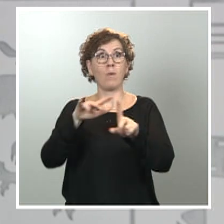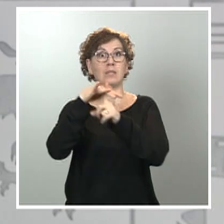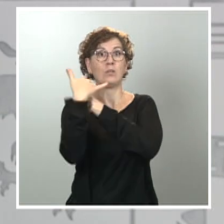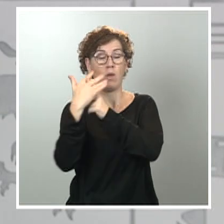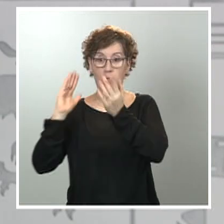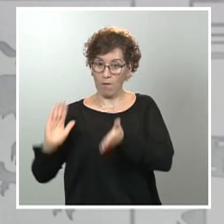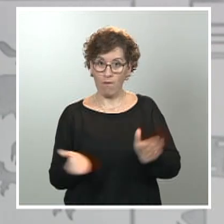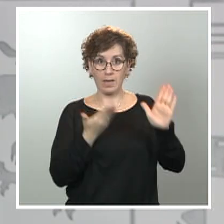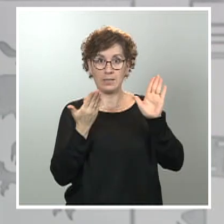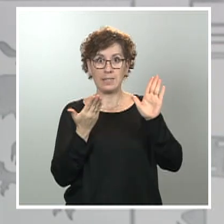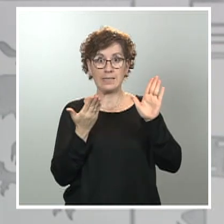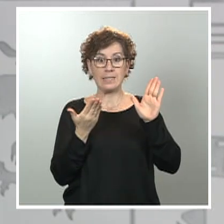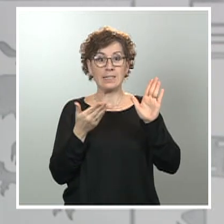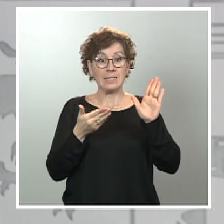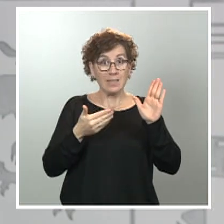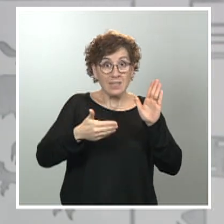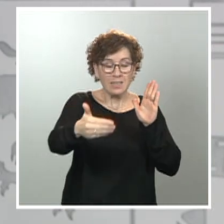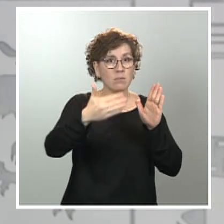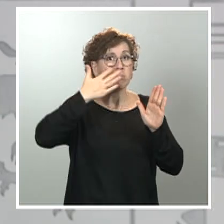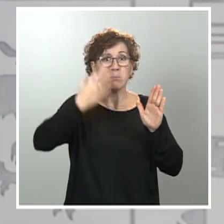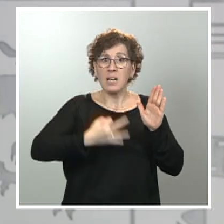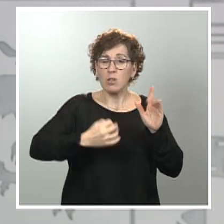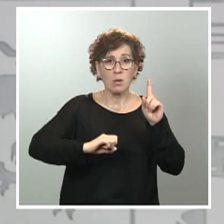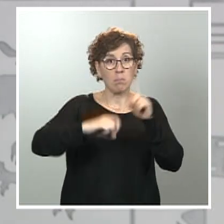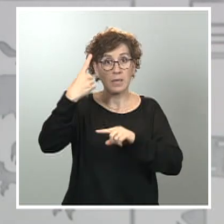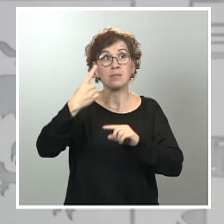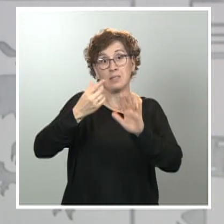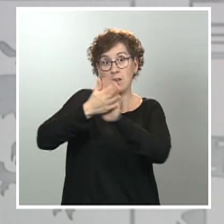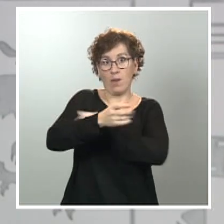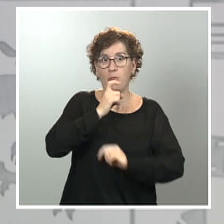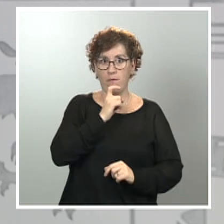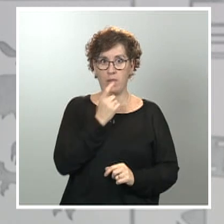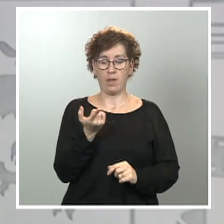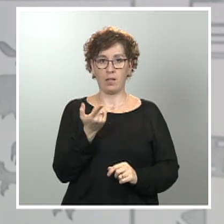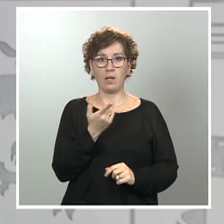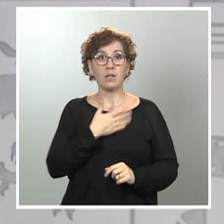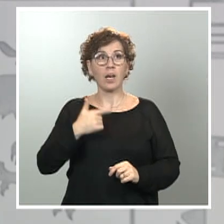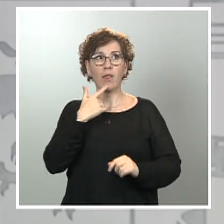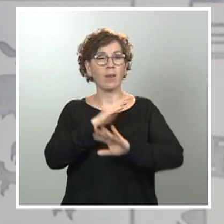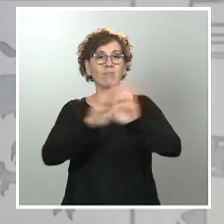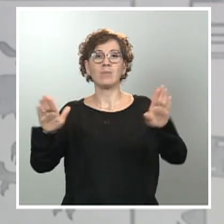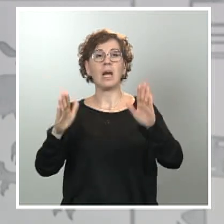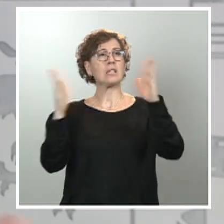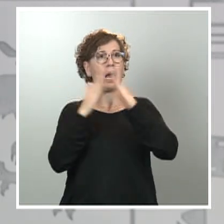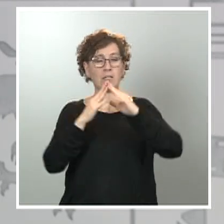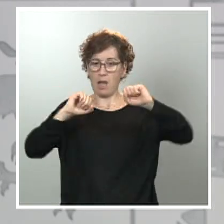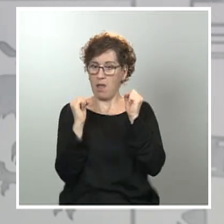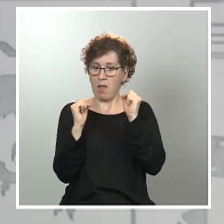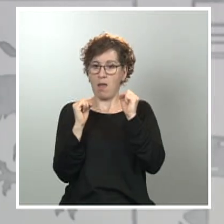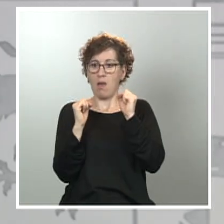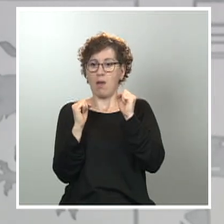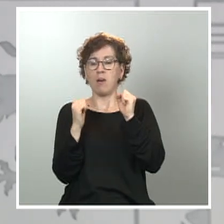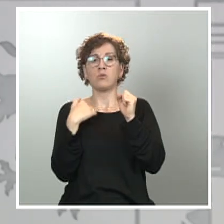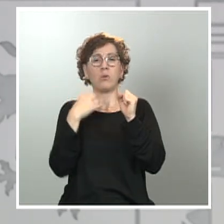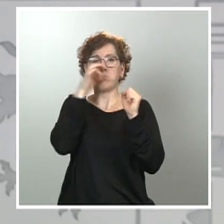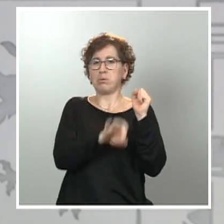la parte más peligrosa y, en consecuencia, la parte más difícil. Ya no basta con encerrarnos tras los muros de nuestro hogar y con renunciar a salir al exterior para